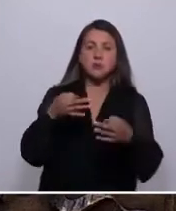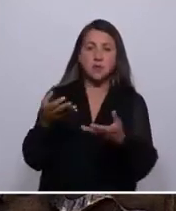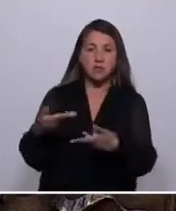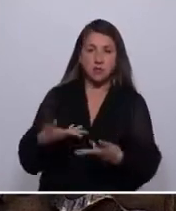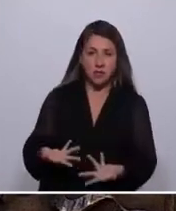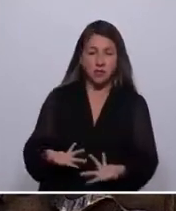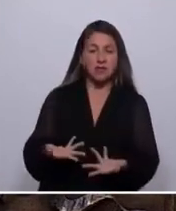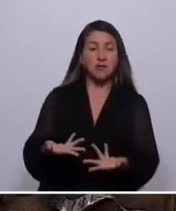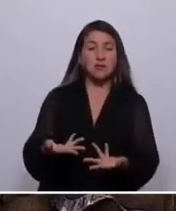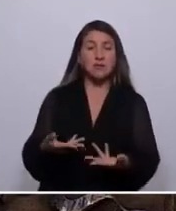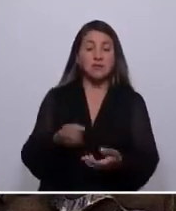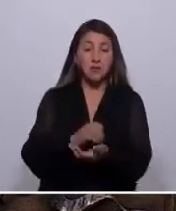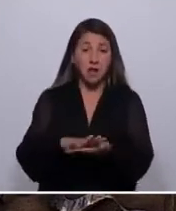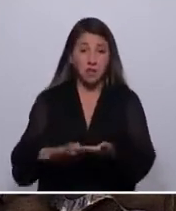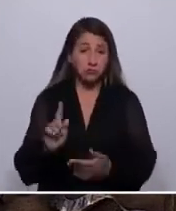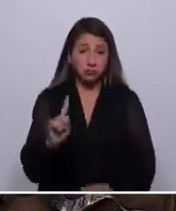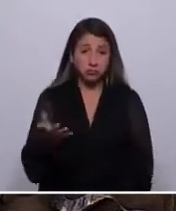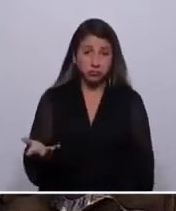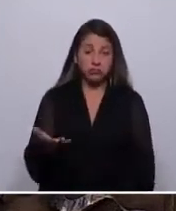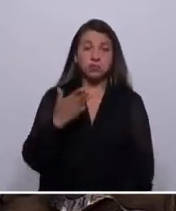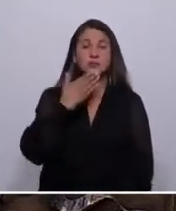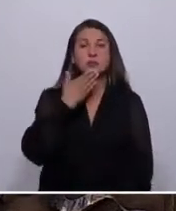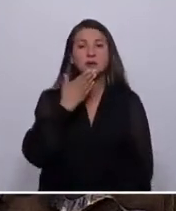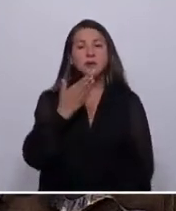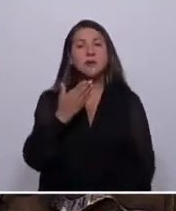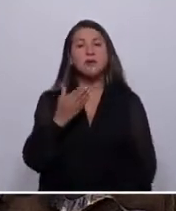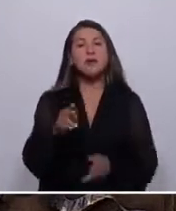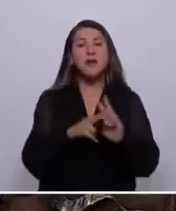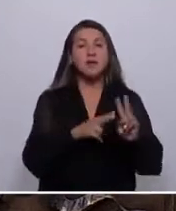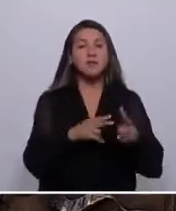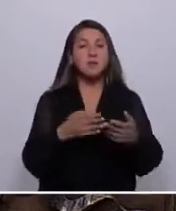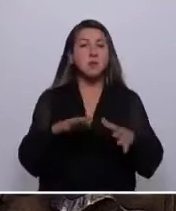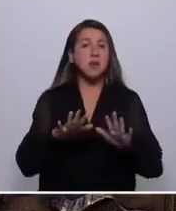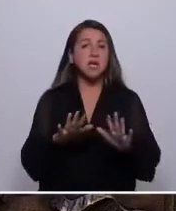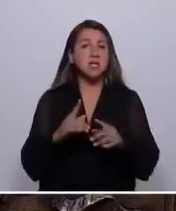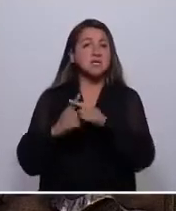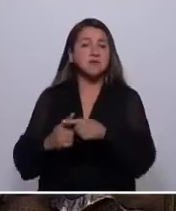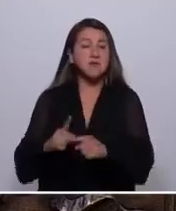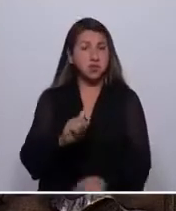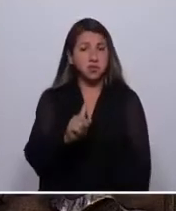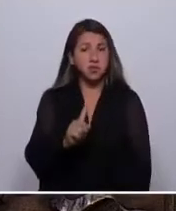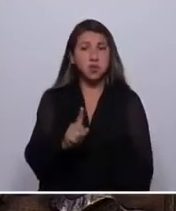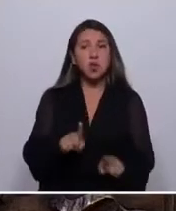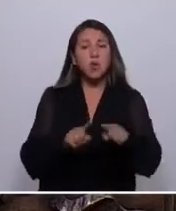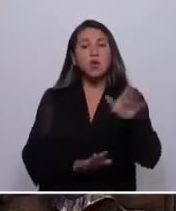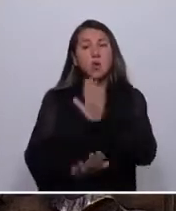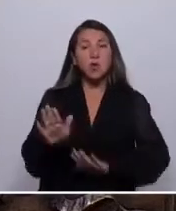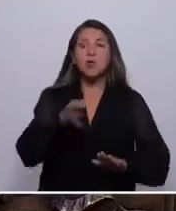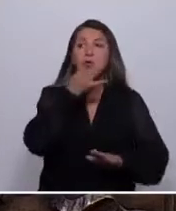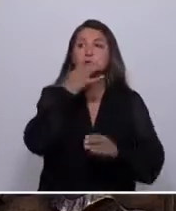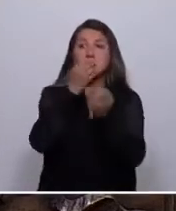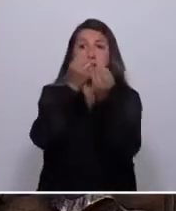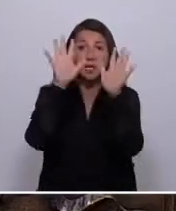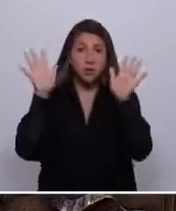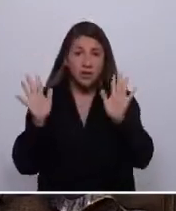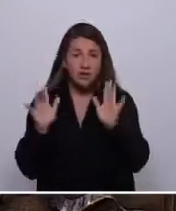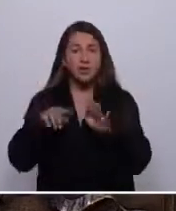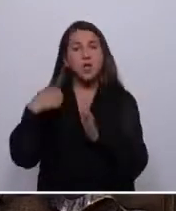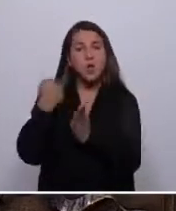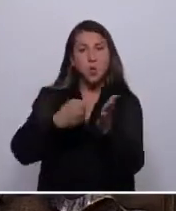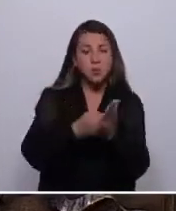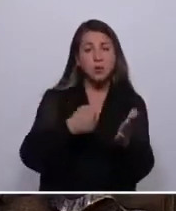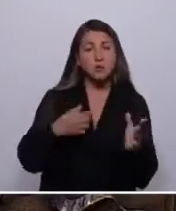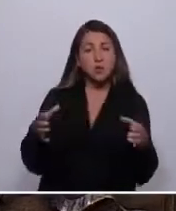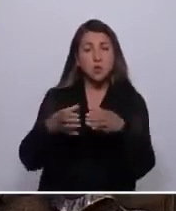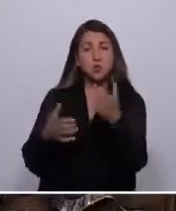Pero esto no es gratis. Tampoco se puede hacer a cualquier costo. El cuidado de la naturaleza es una lucha que mi sector